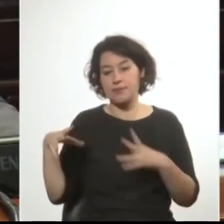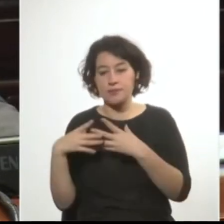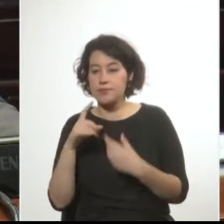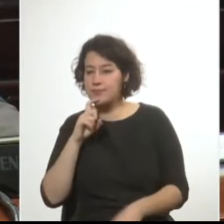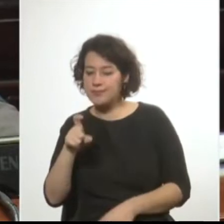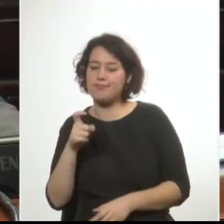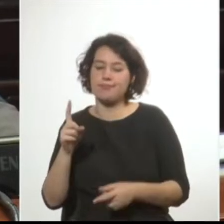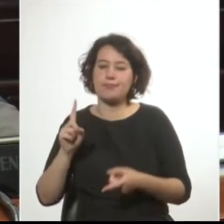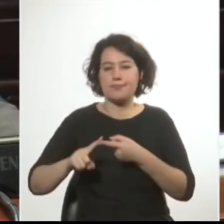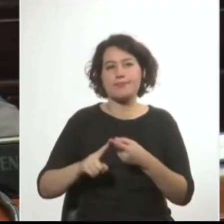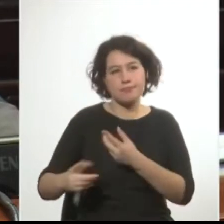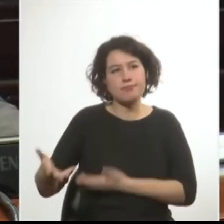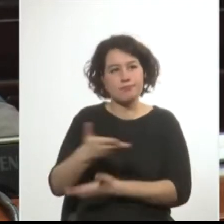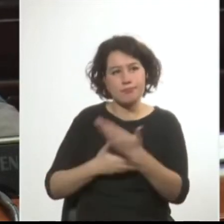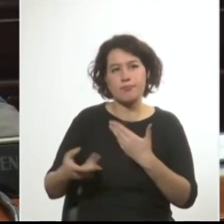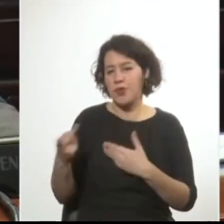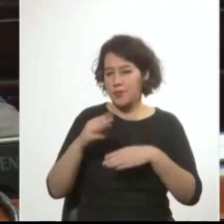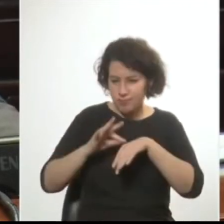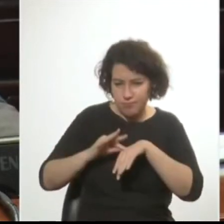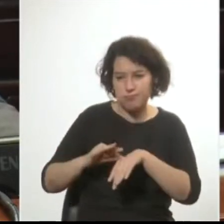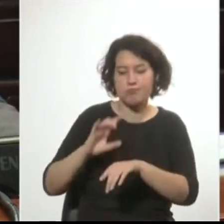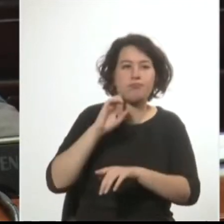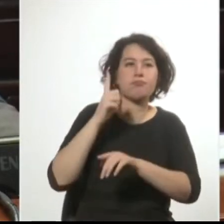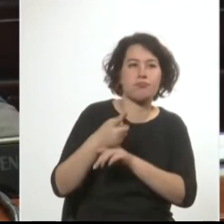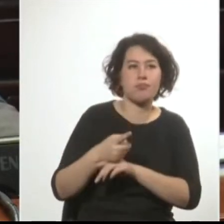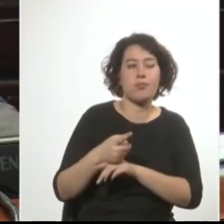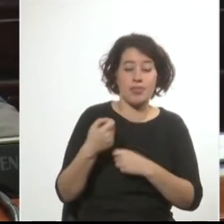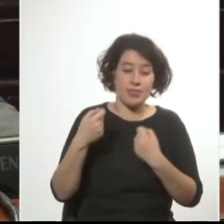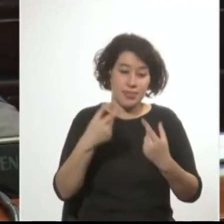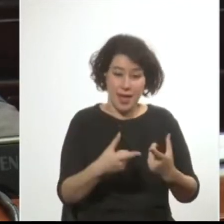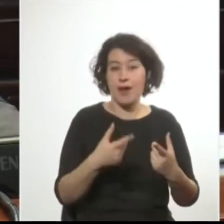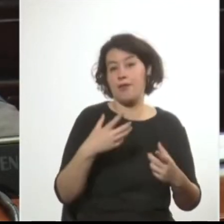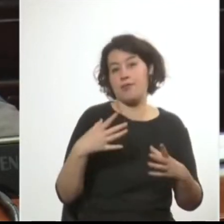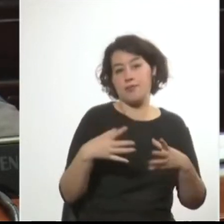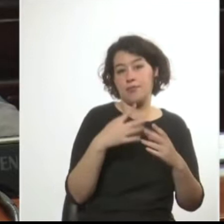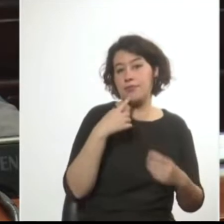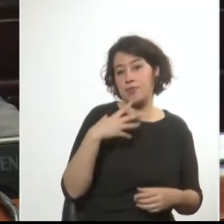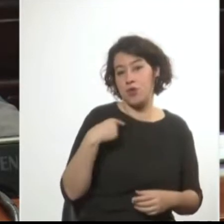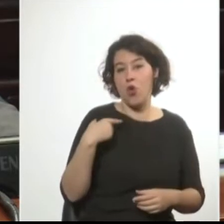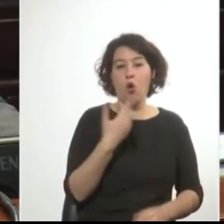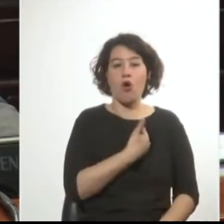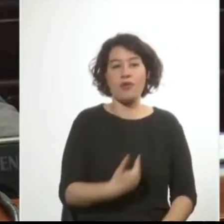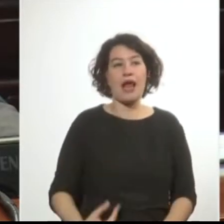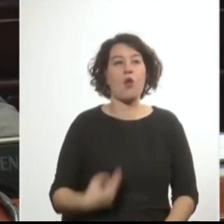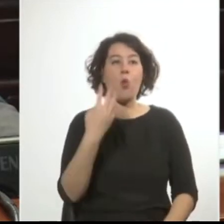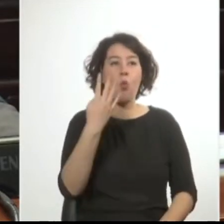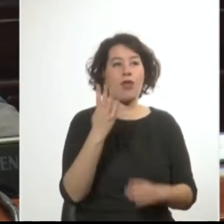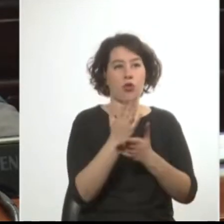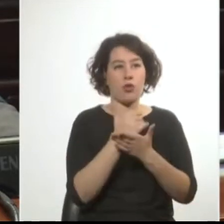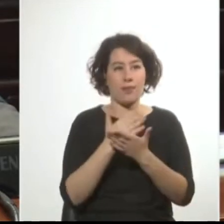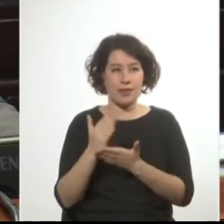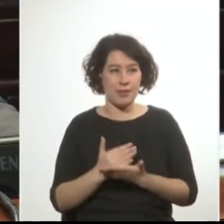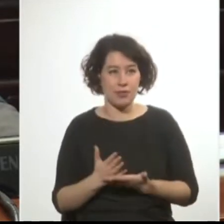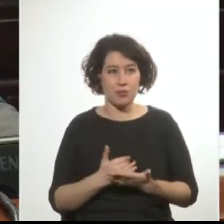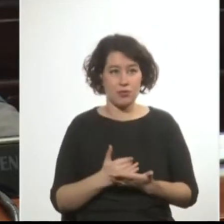coparticipar en la conducción pública, otorgándose a los blancos el gobierno de cuatro departamentos, seis de los